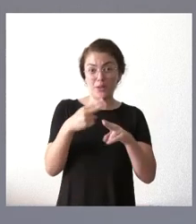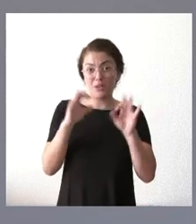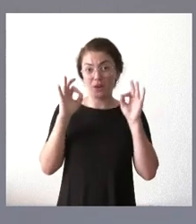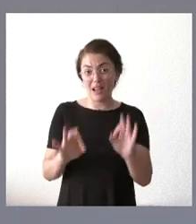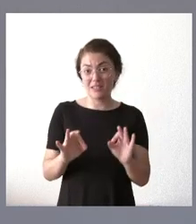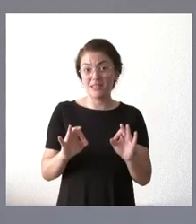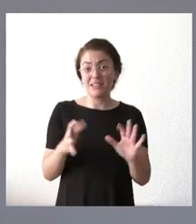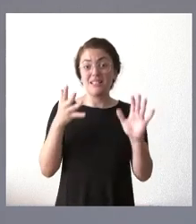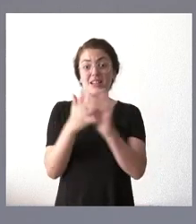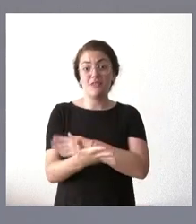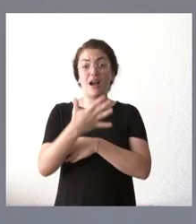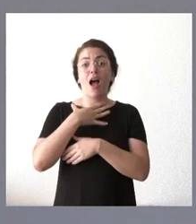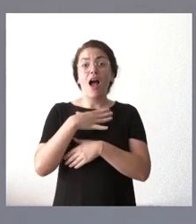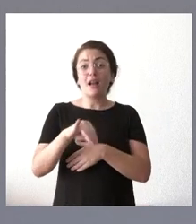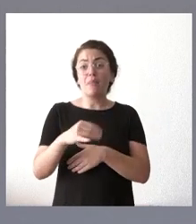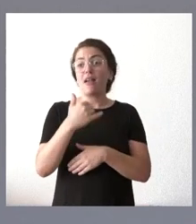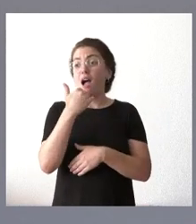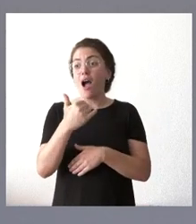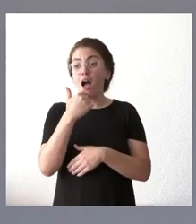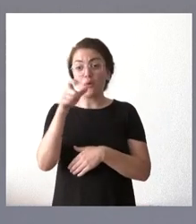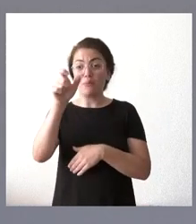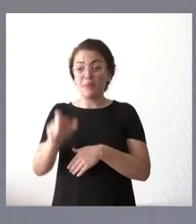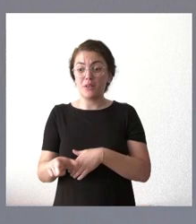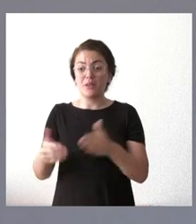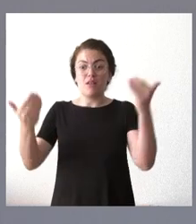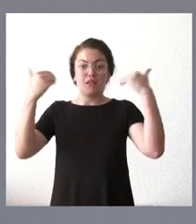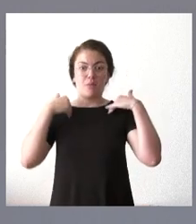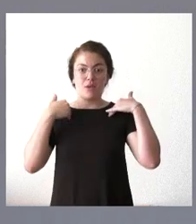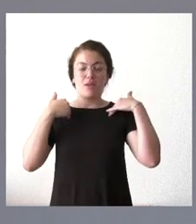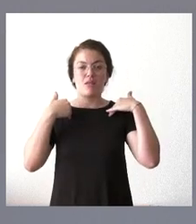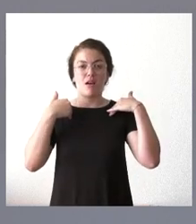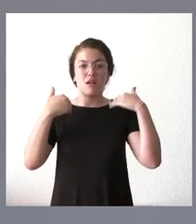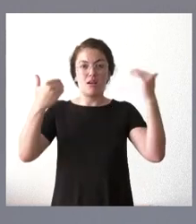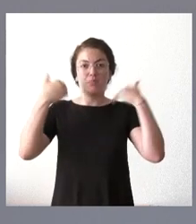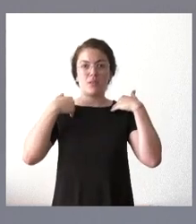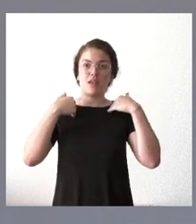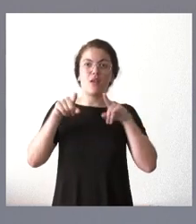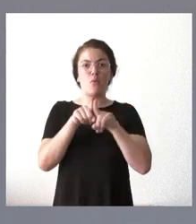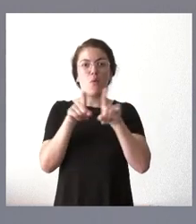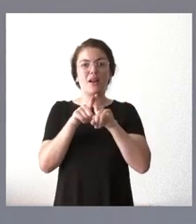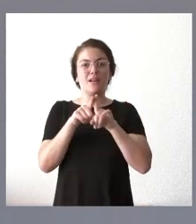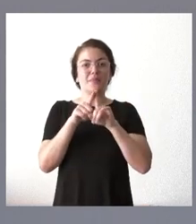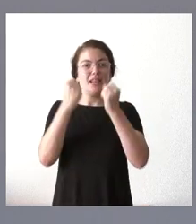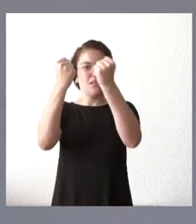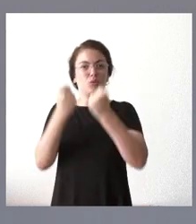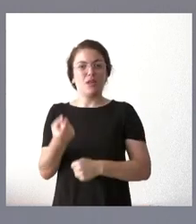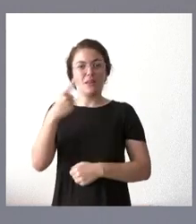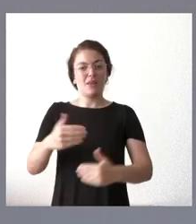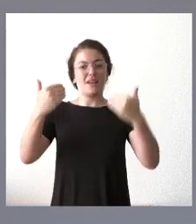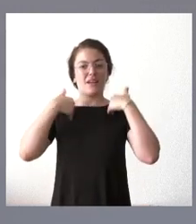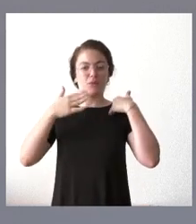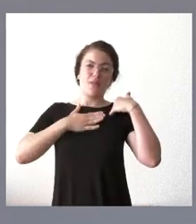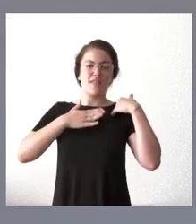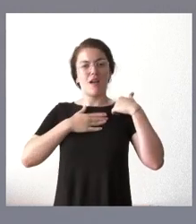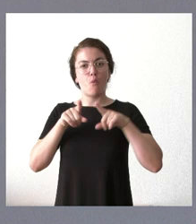también en la misma persona, una responsabilidad institucional y una responsabilidad política de partido, y por tanto nosotros no somos quién